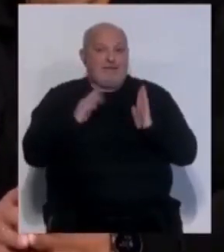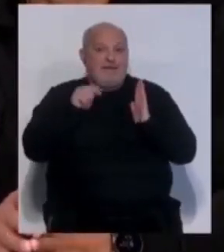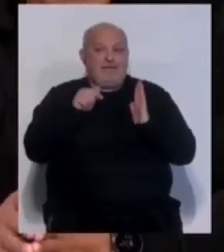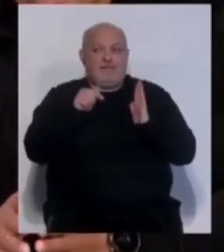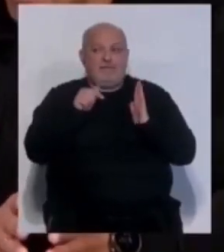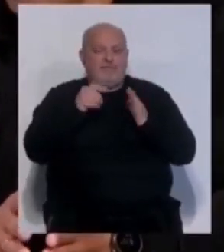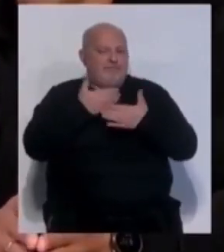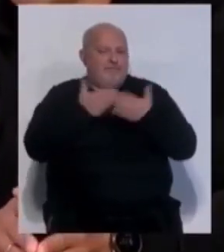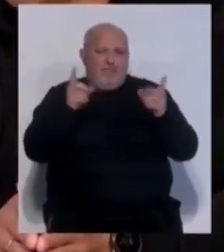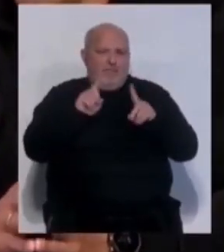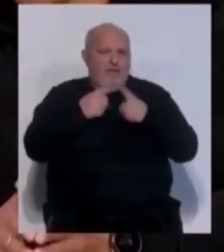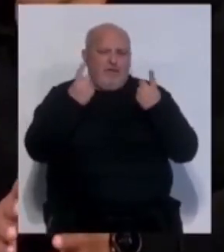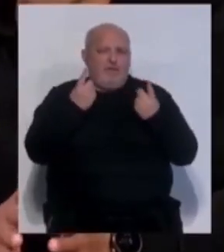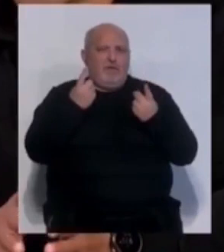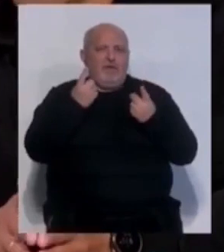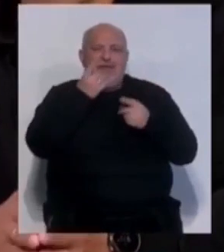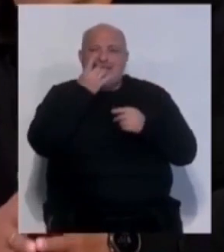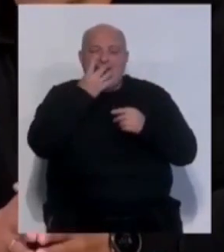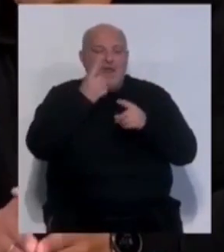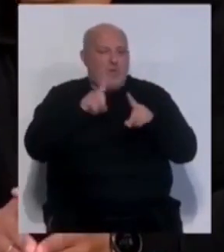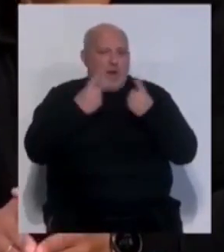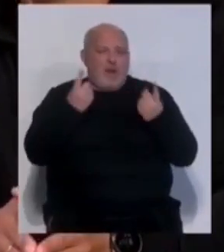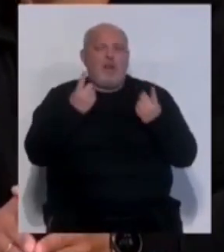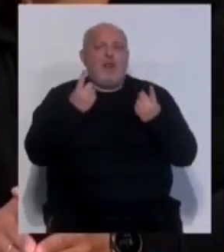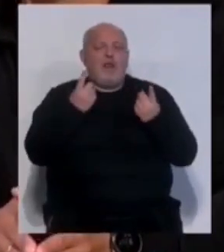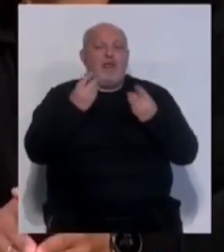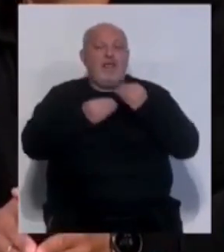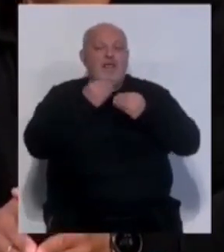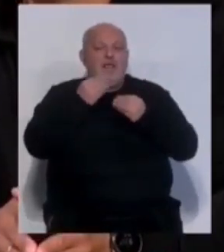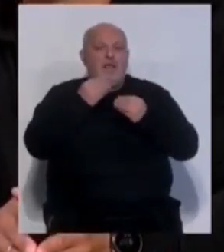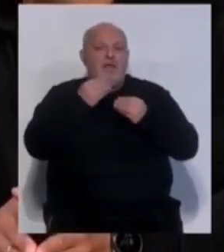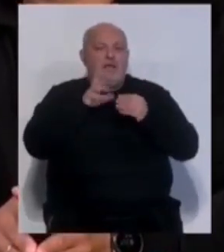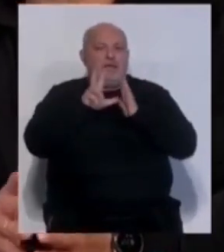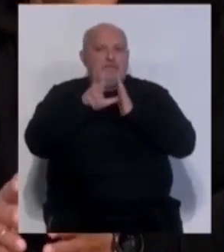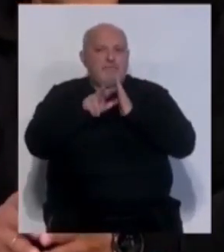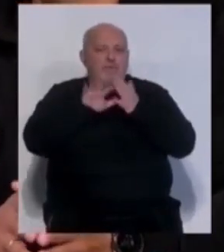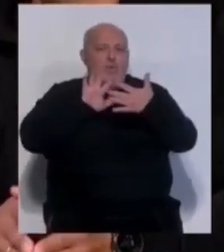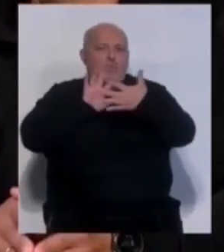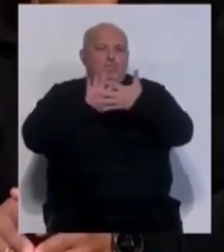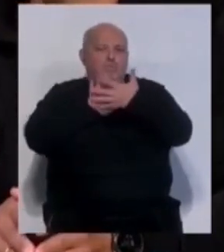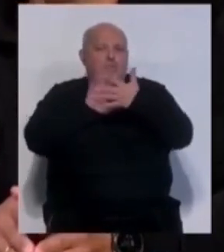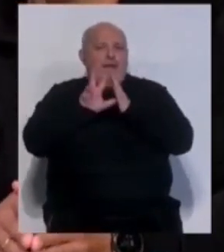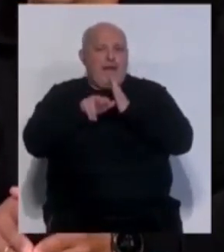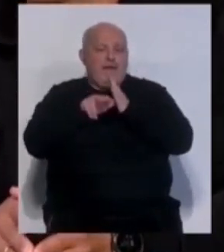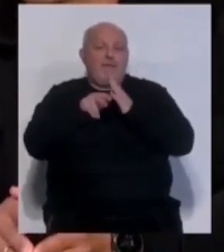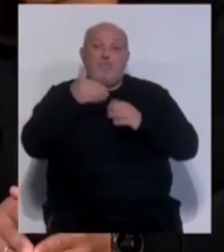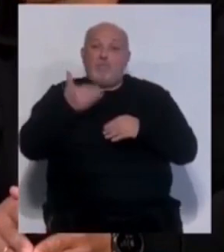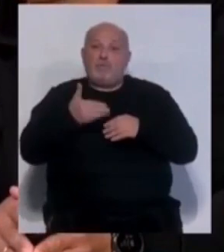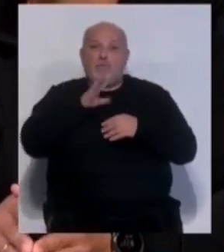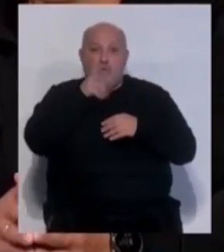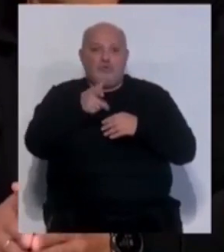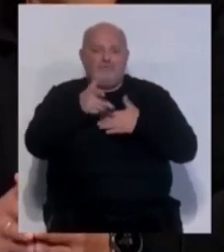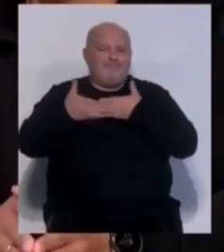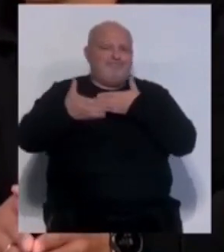la que sea, incluso de cristal, lo que sea, lo que va a hacer es que va a ralentizar la propagación del humo. Entonces es muy importante